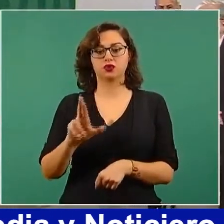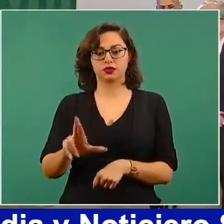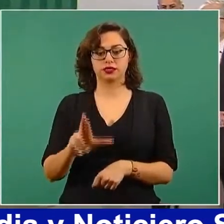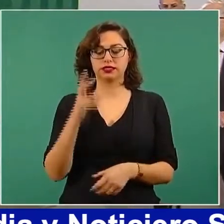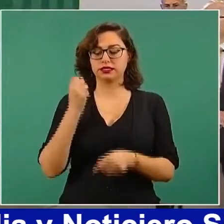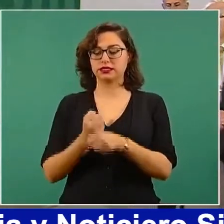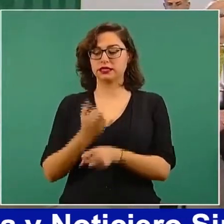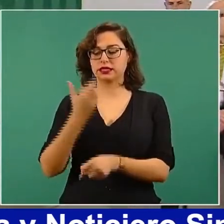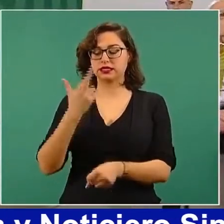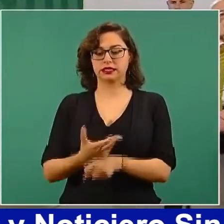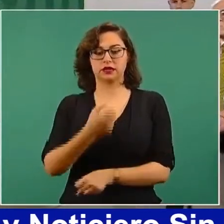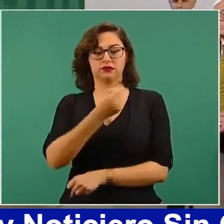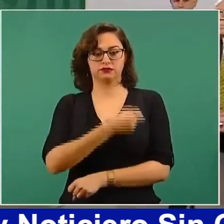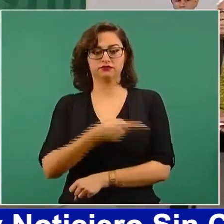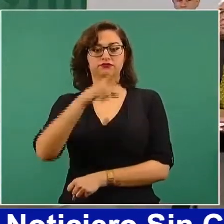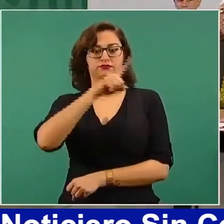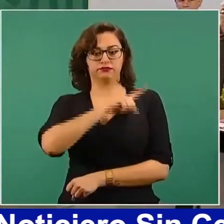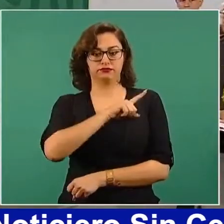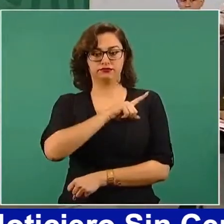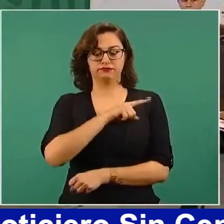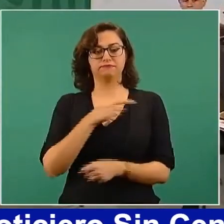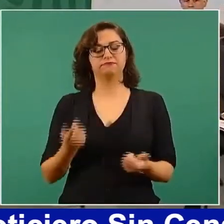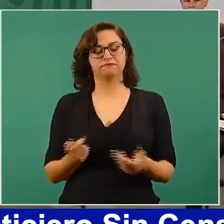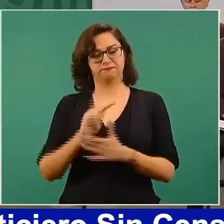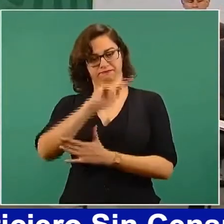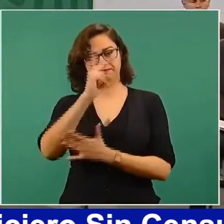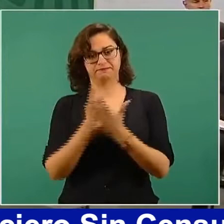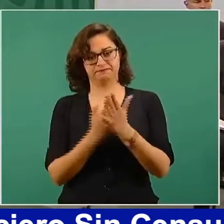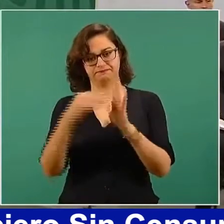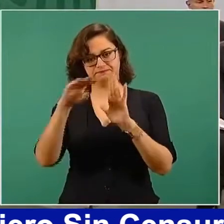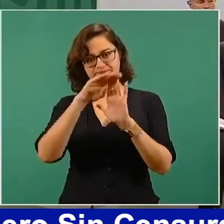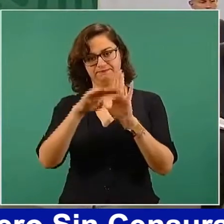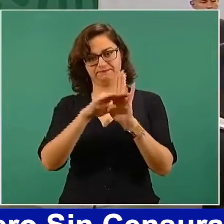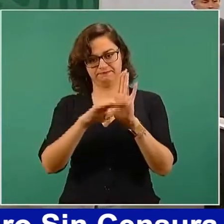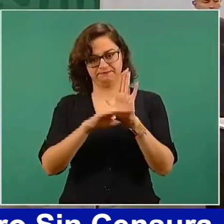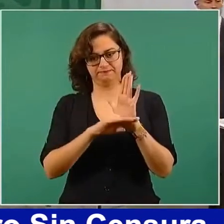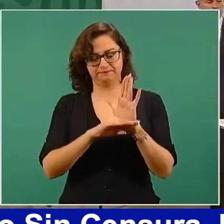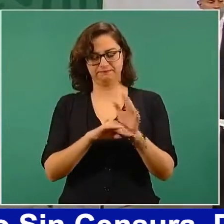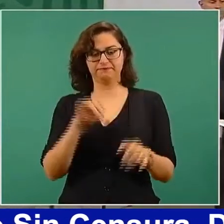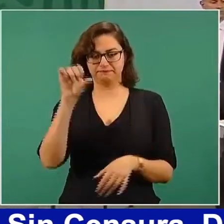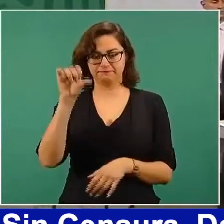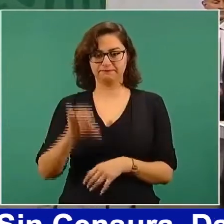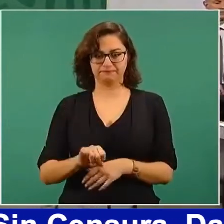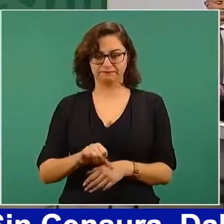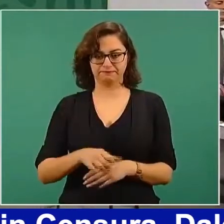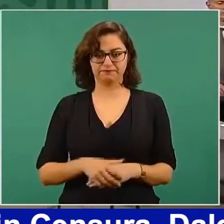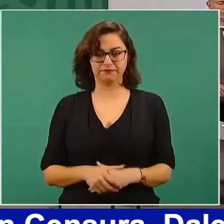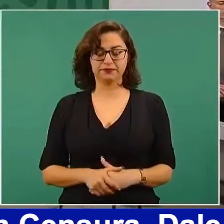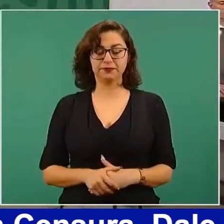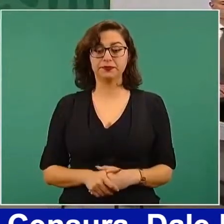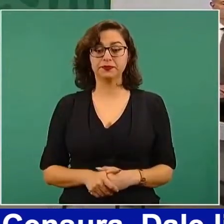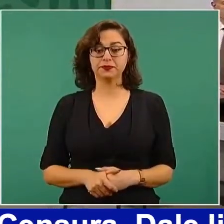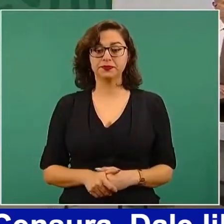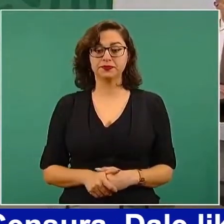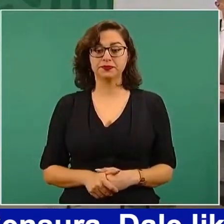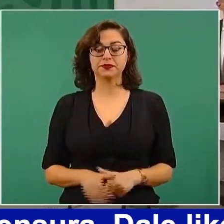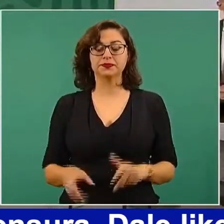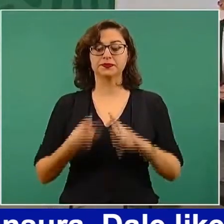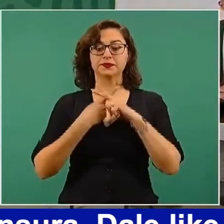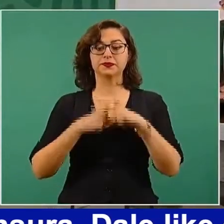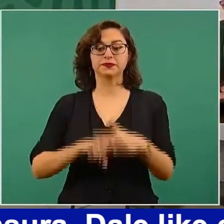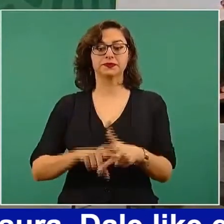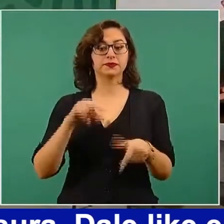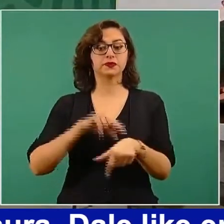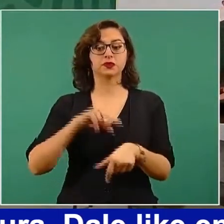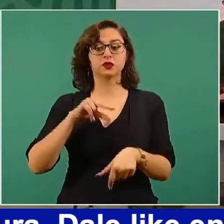secretario de Salud. Ese es el programa que vamos a seguir. De modo que comenzamos con el